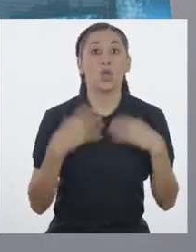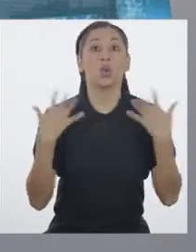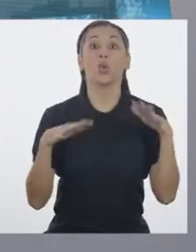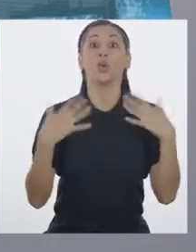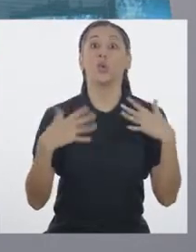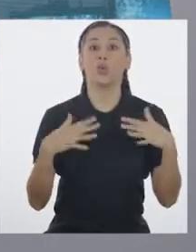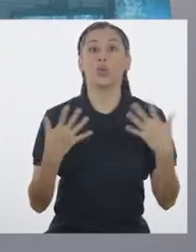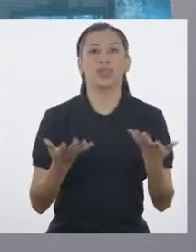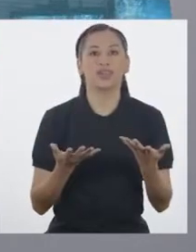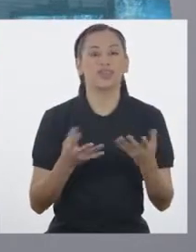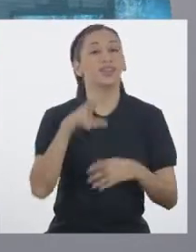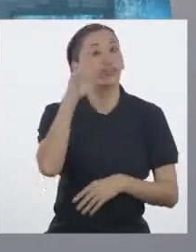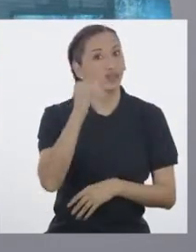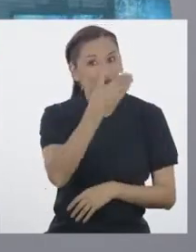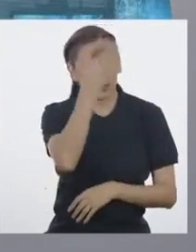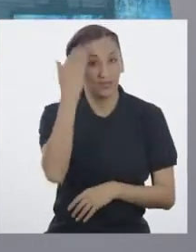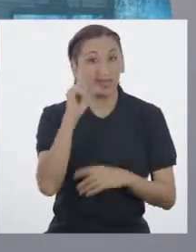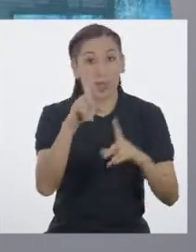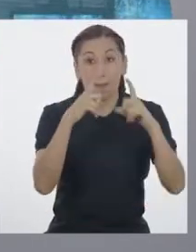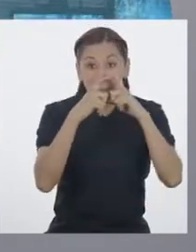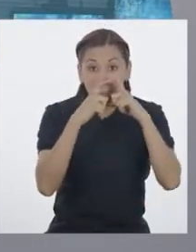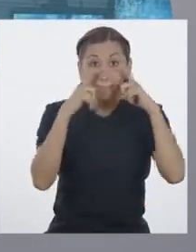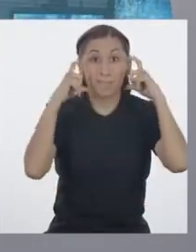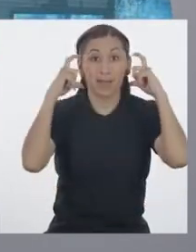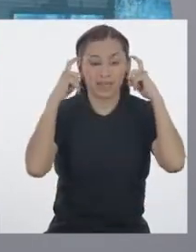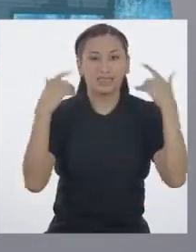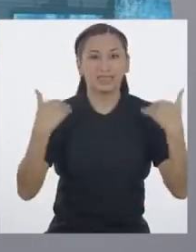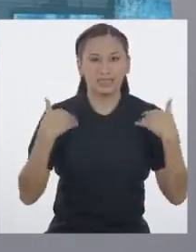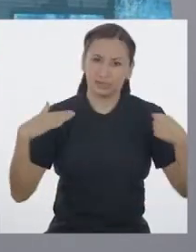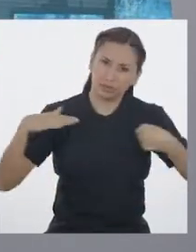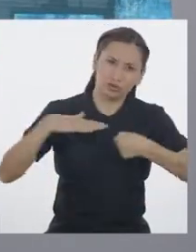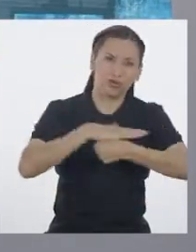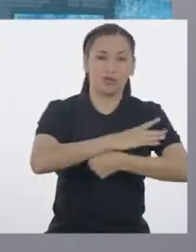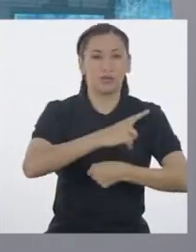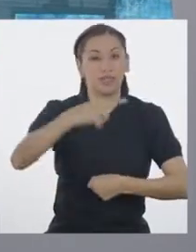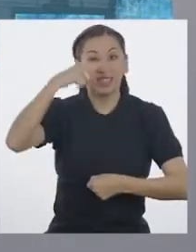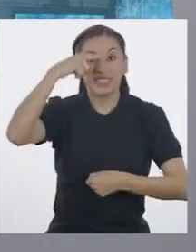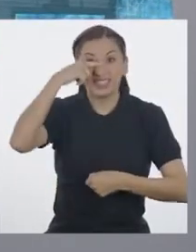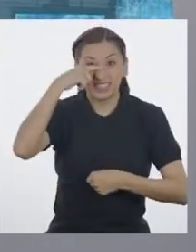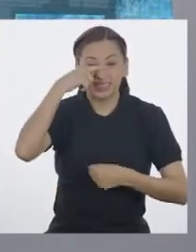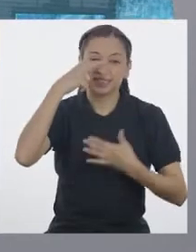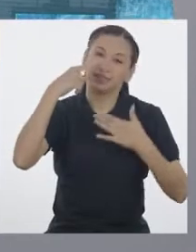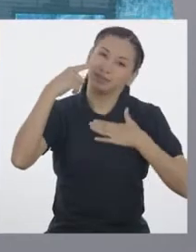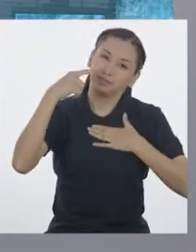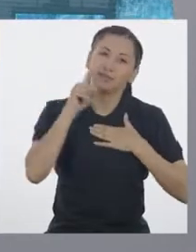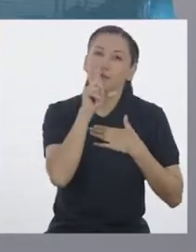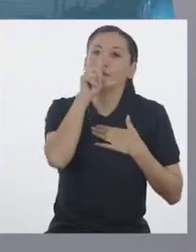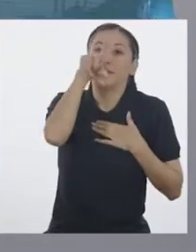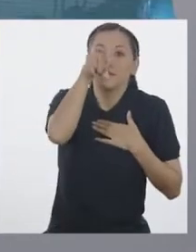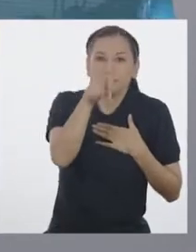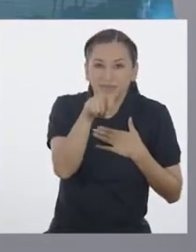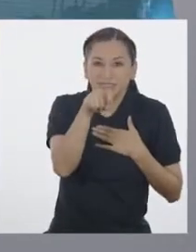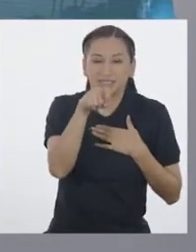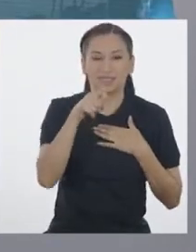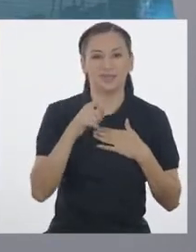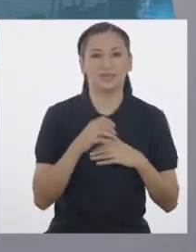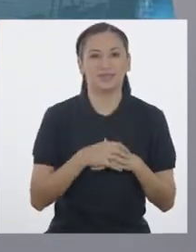¡Oh! ¡No olviden que la mascarilla debe cubrirnos hasta la nariz! ¡O en mi caso,